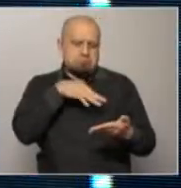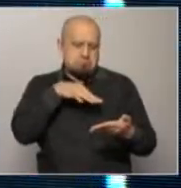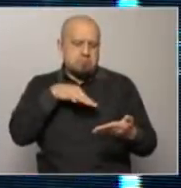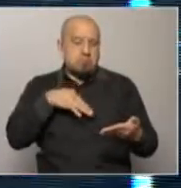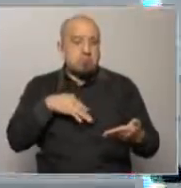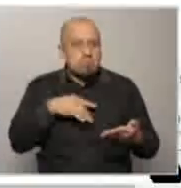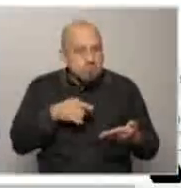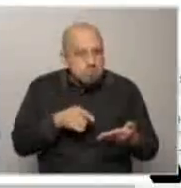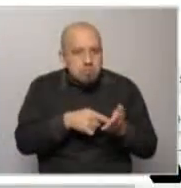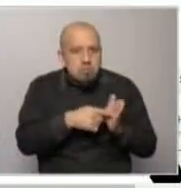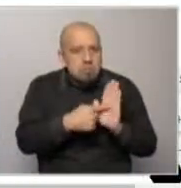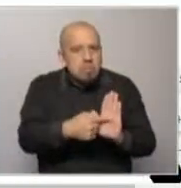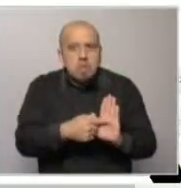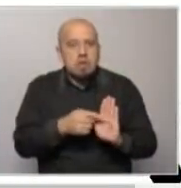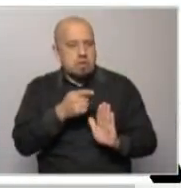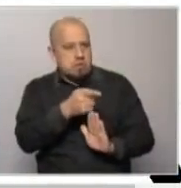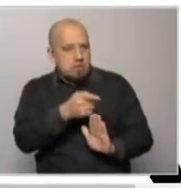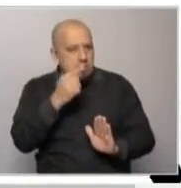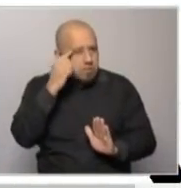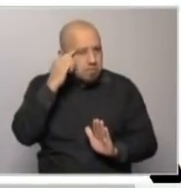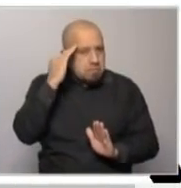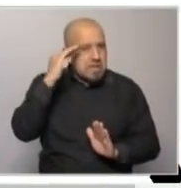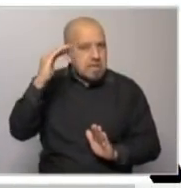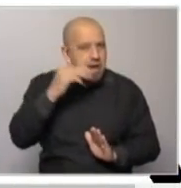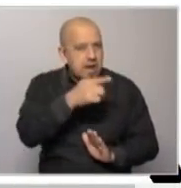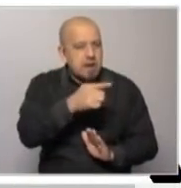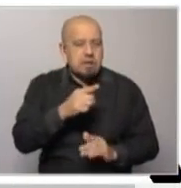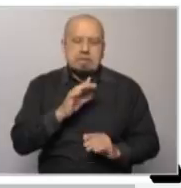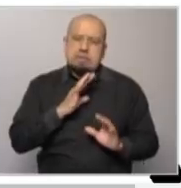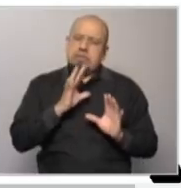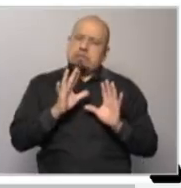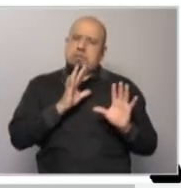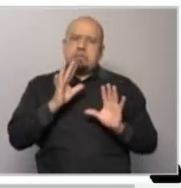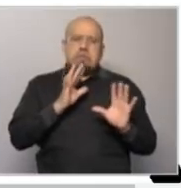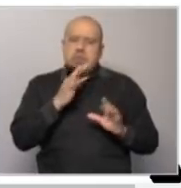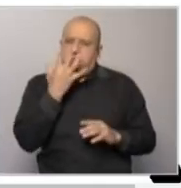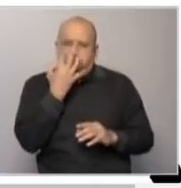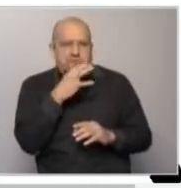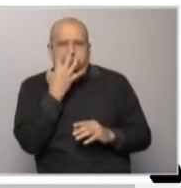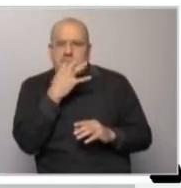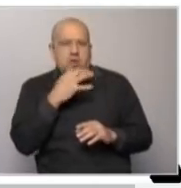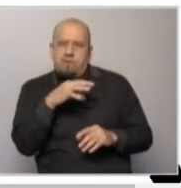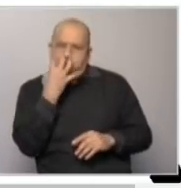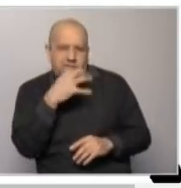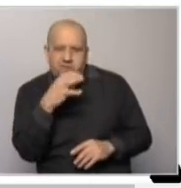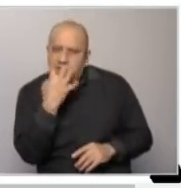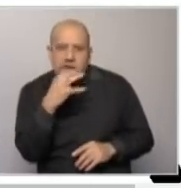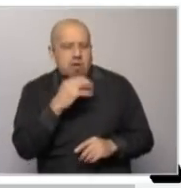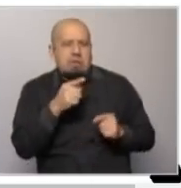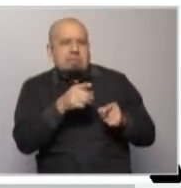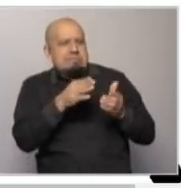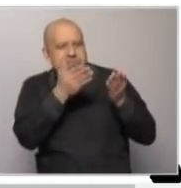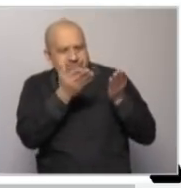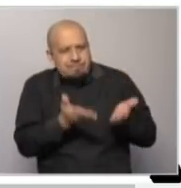Vázquez maneja esos hechos, da mucho asco. La verdad es que nos muestra hasta qué